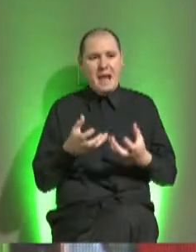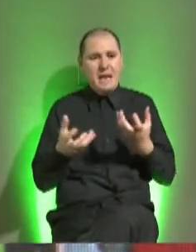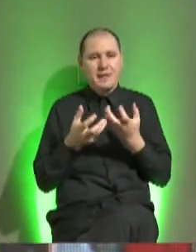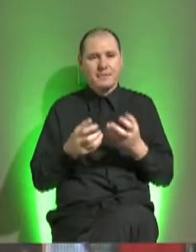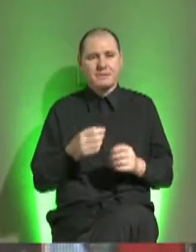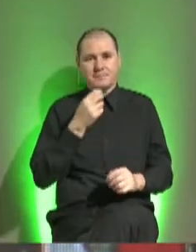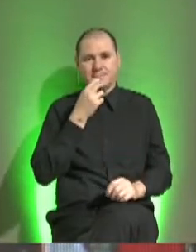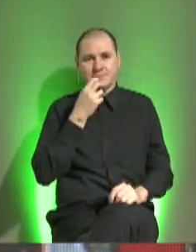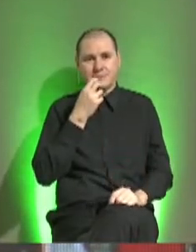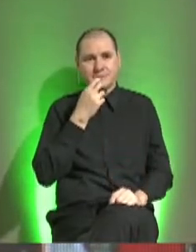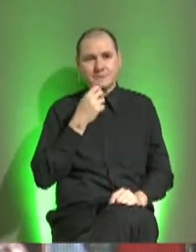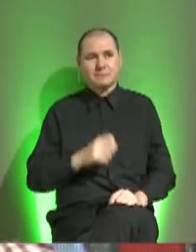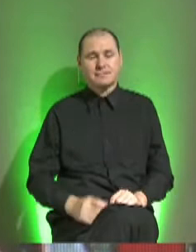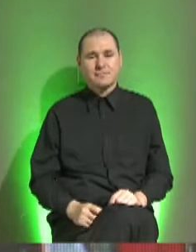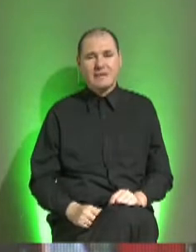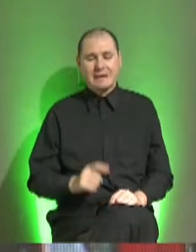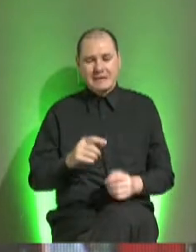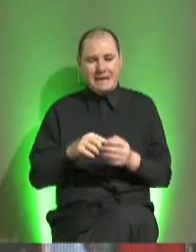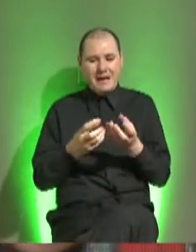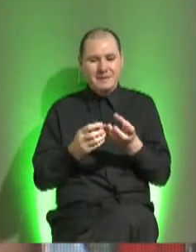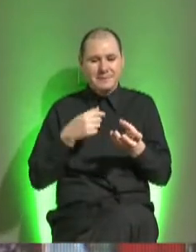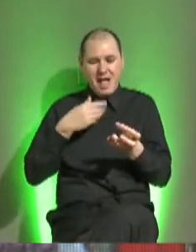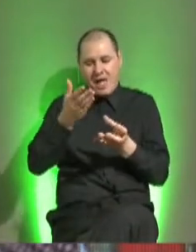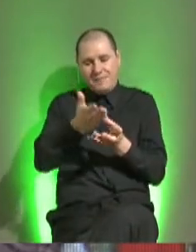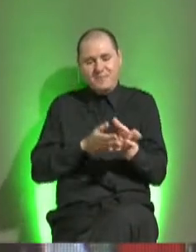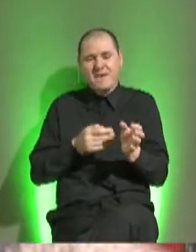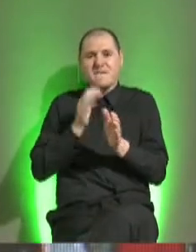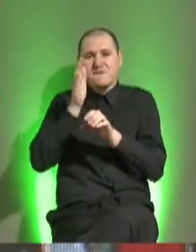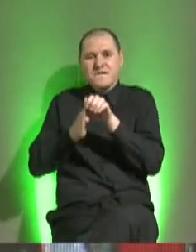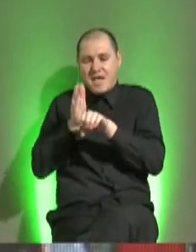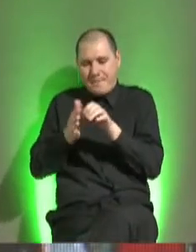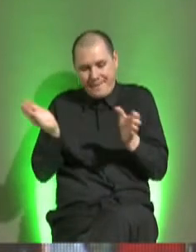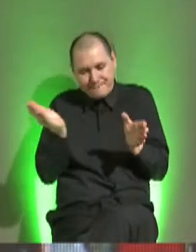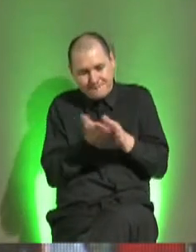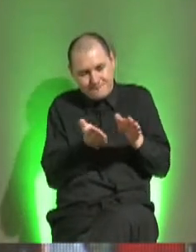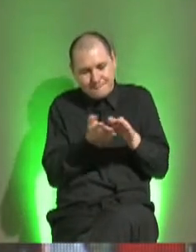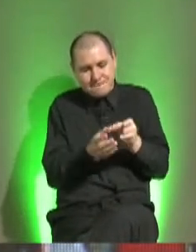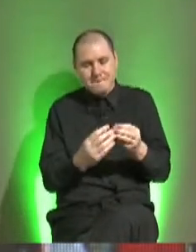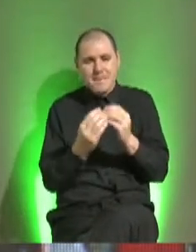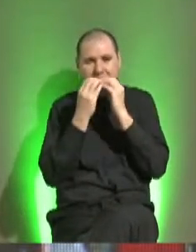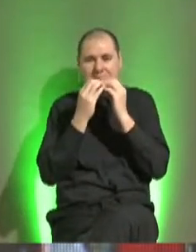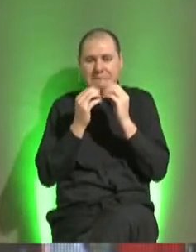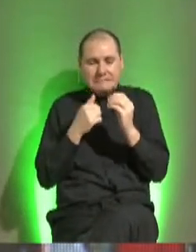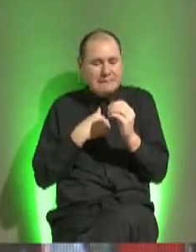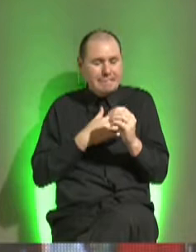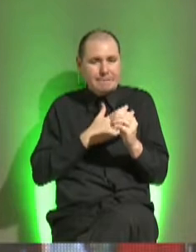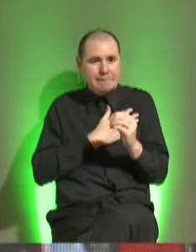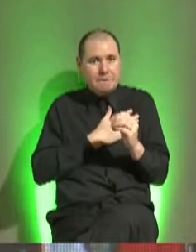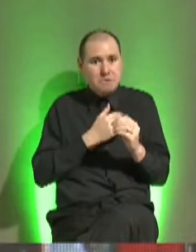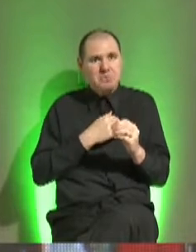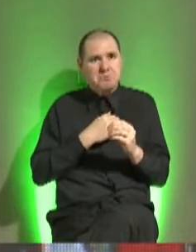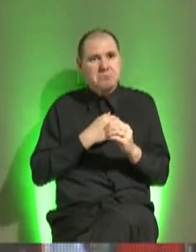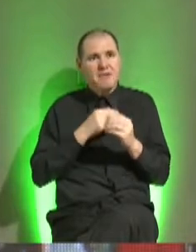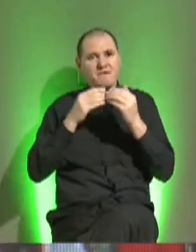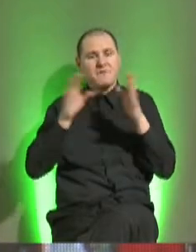ese Felipito, ese que se rompe todo lo hoy, le pone ahí fiambre, con grasa, San Ambrelo. Entonces, yo quería eso y dije, yo ya abrí un súper,